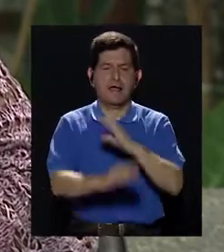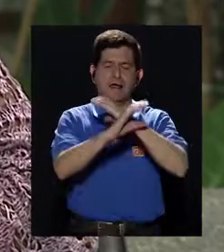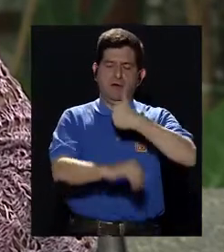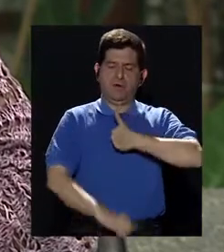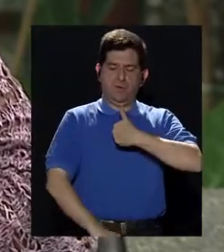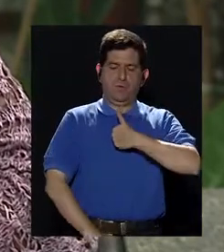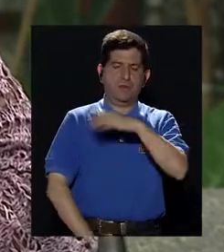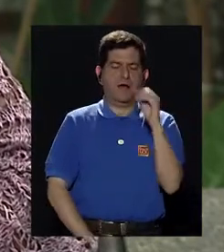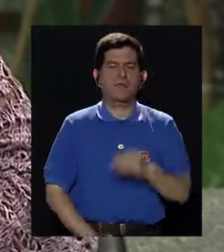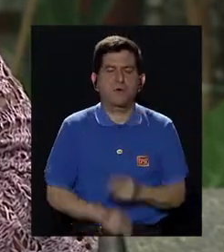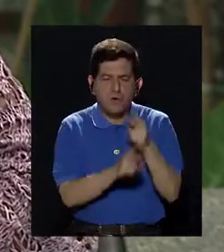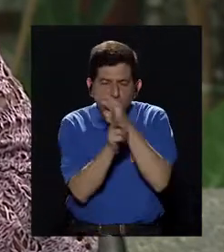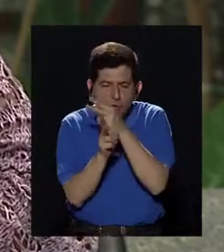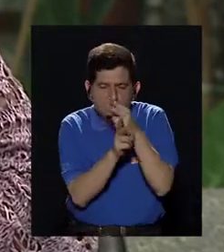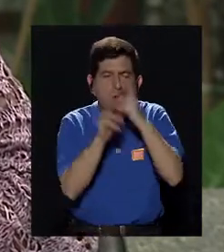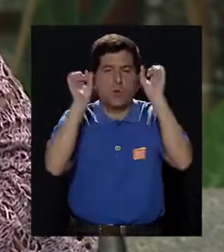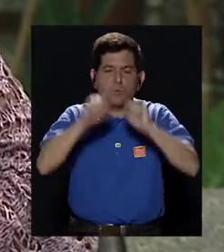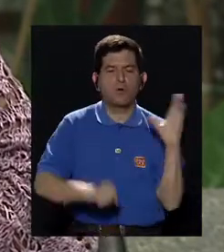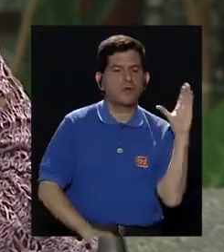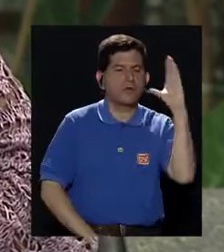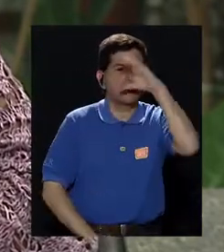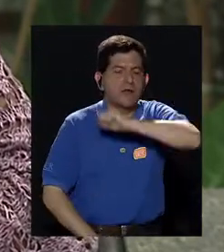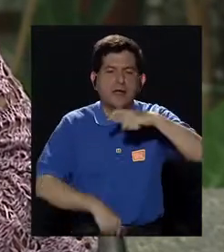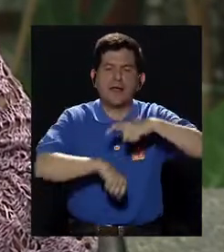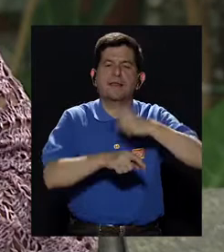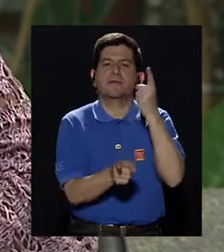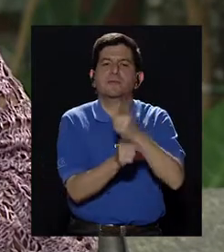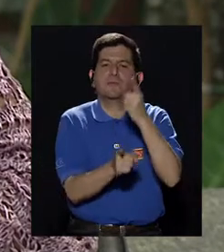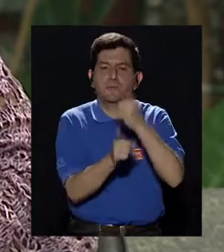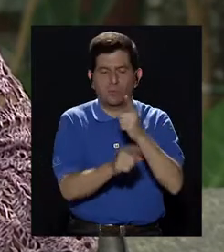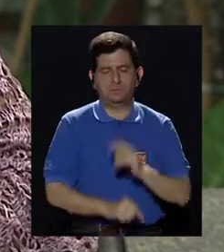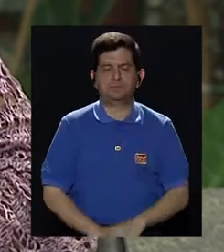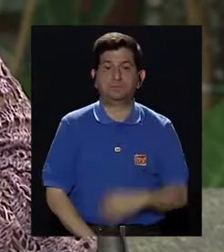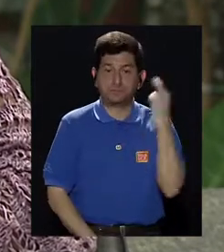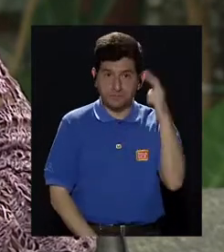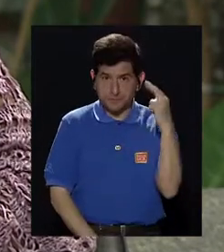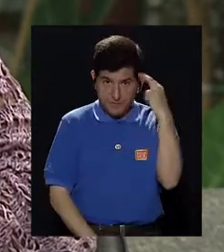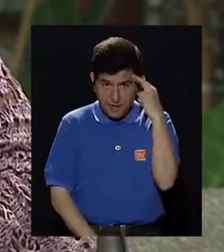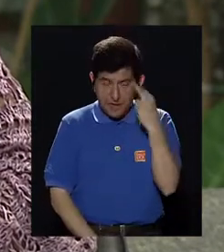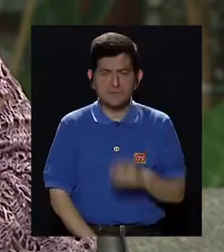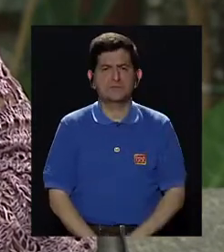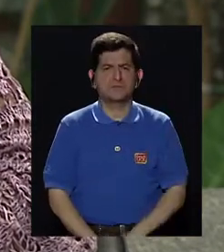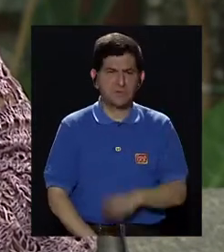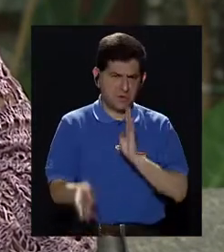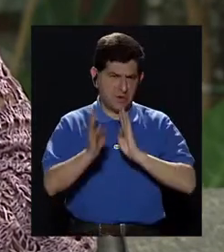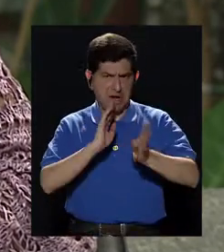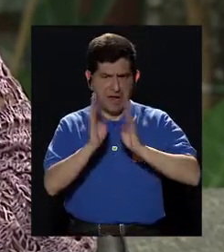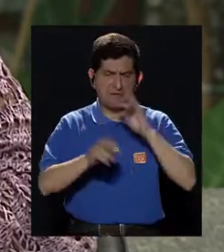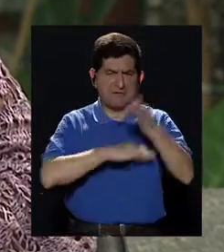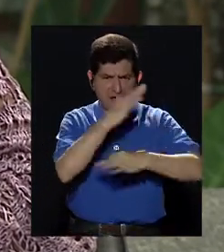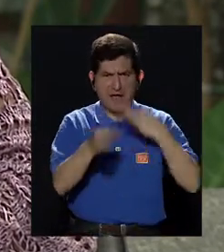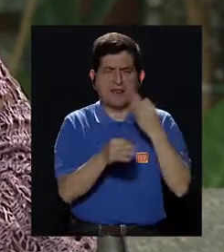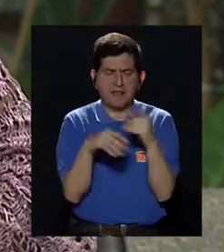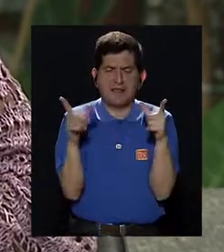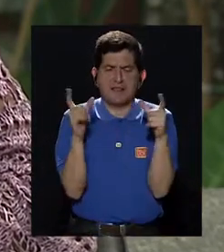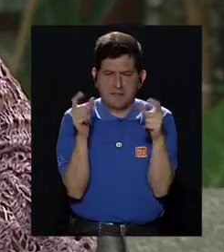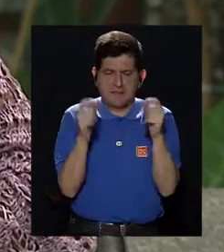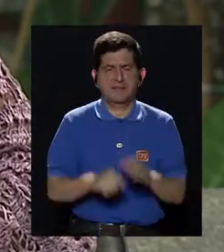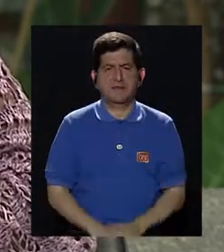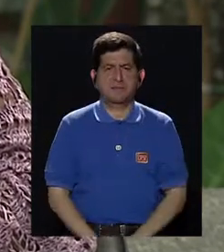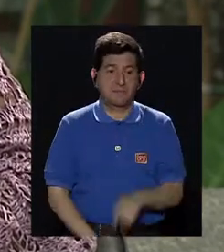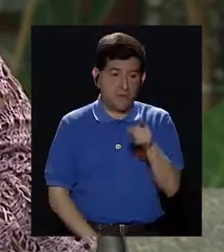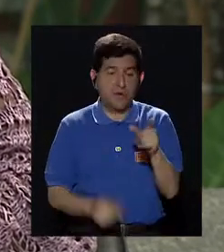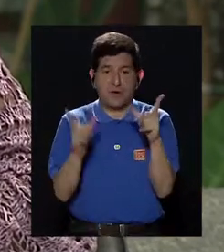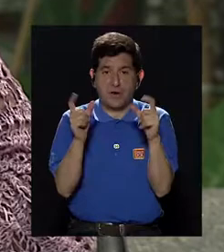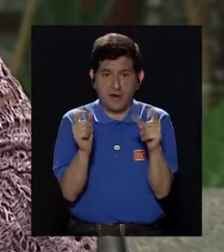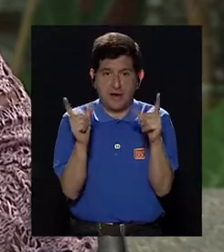autocuidado y también al monitoreo para lograr detectarlo a tiempo y por esta razón queremos conocer más acerca de este tipo de cáncer, el